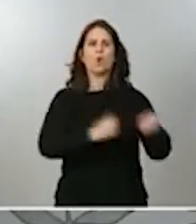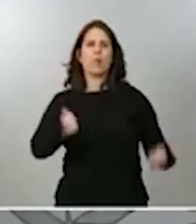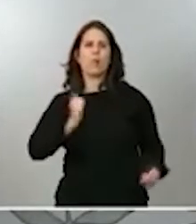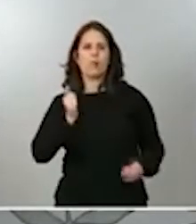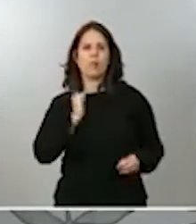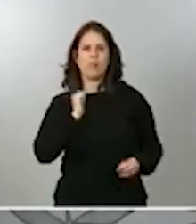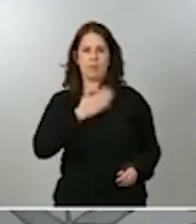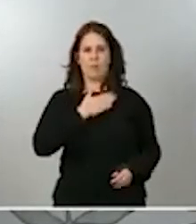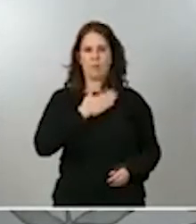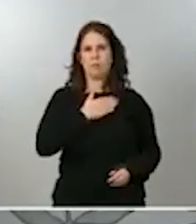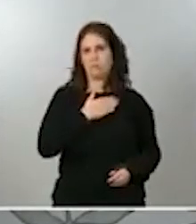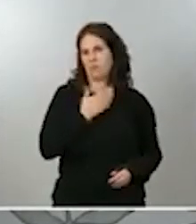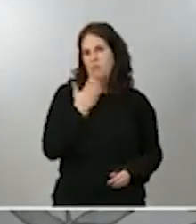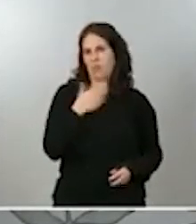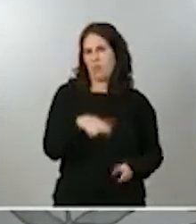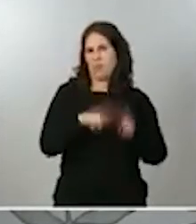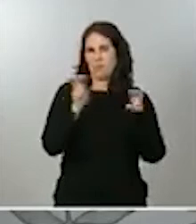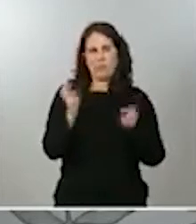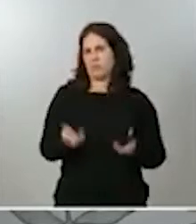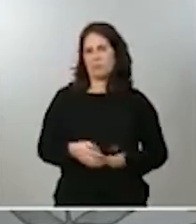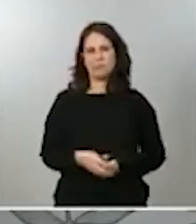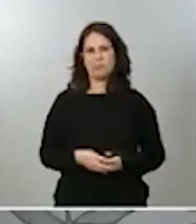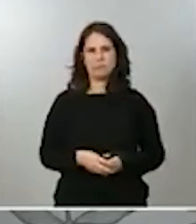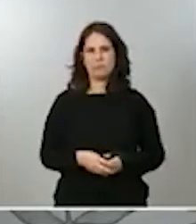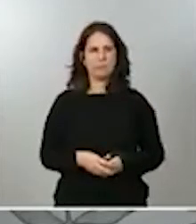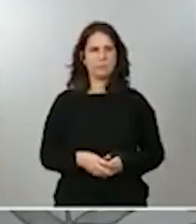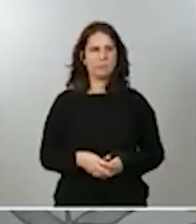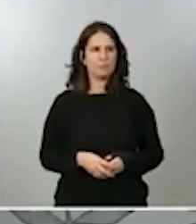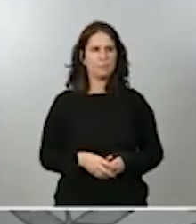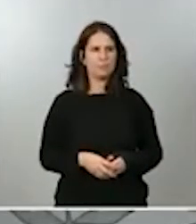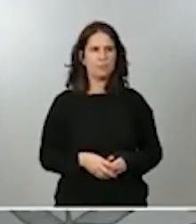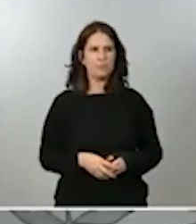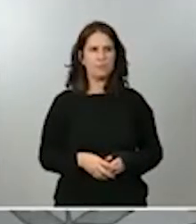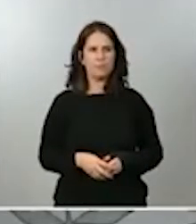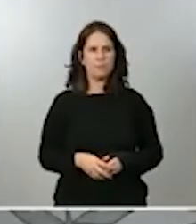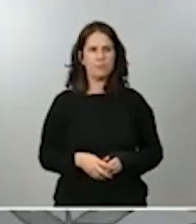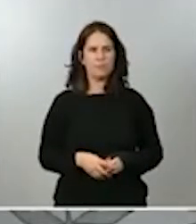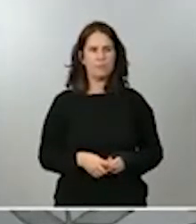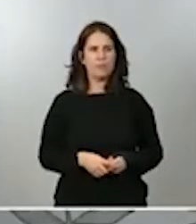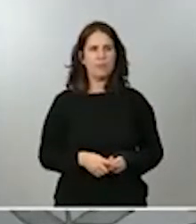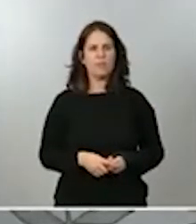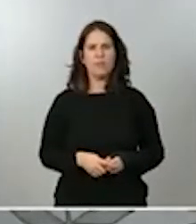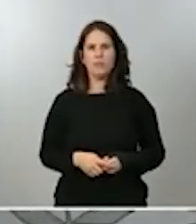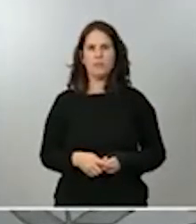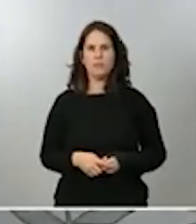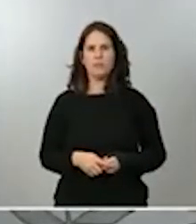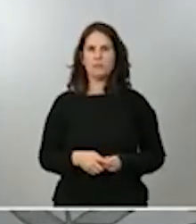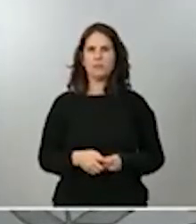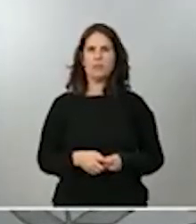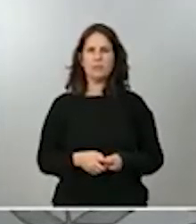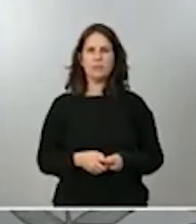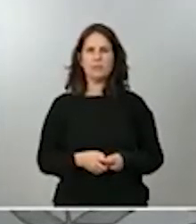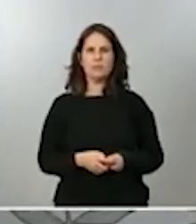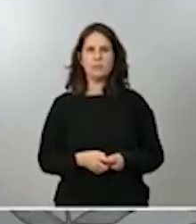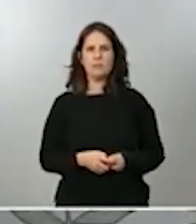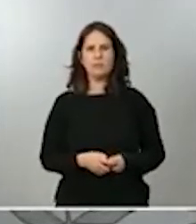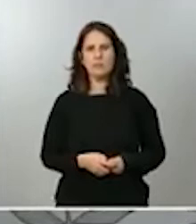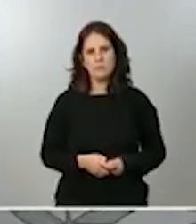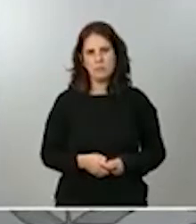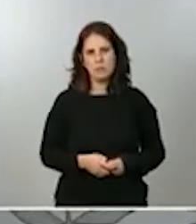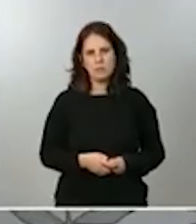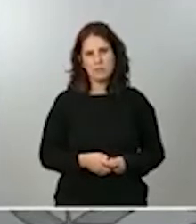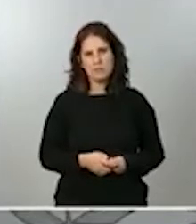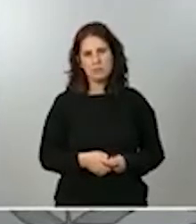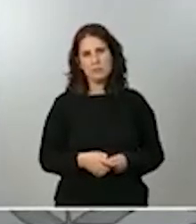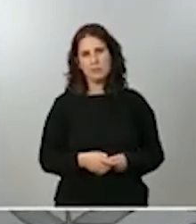de esta cuestión. Yo solo quiero traer como botón de muestra a esta afirmación que hago respecto al Partido Popular, el